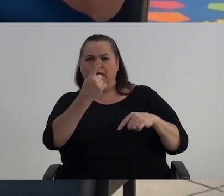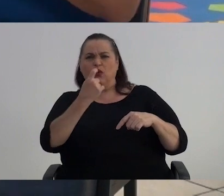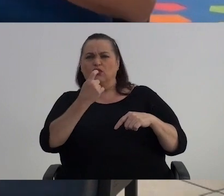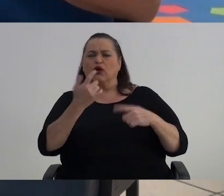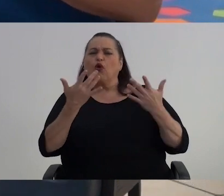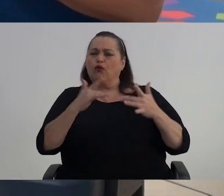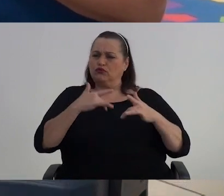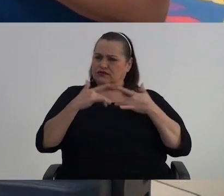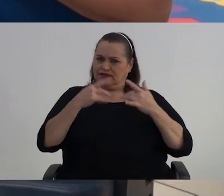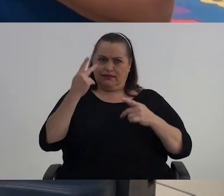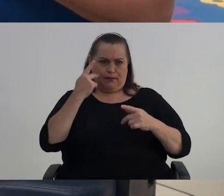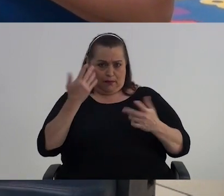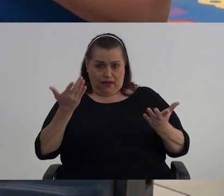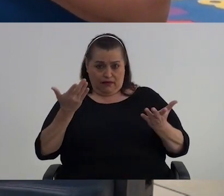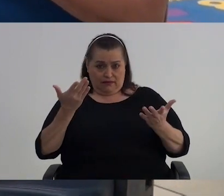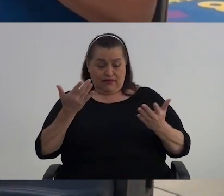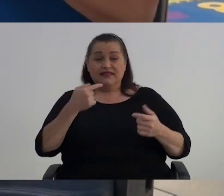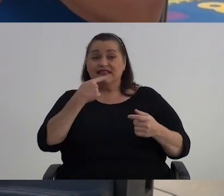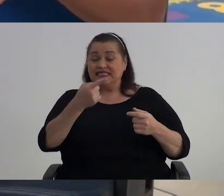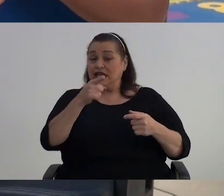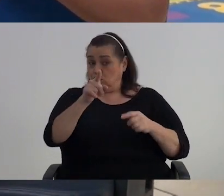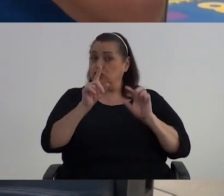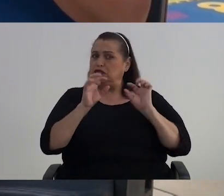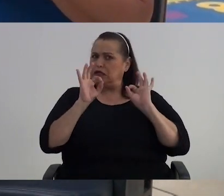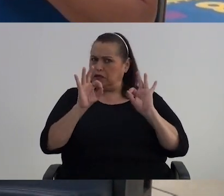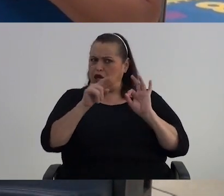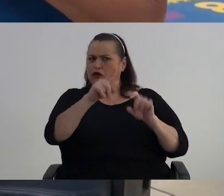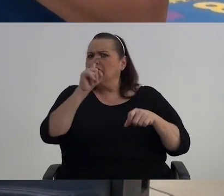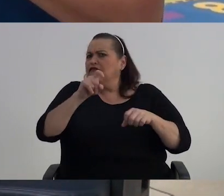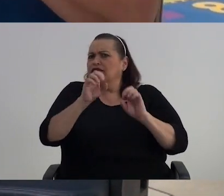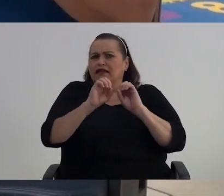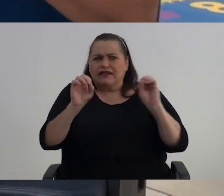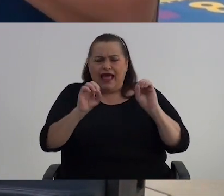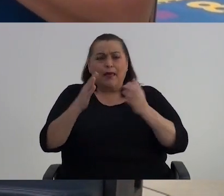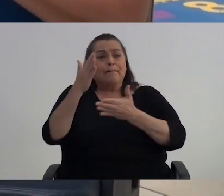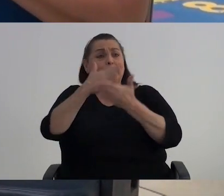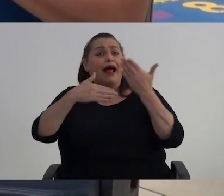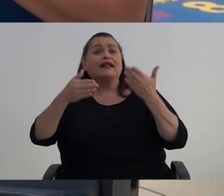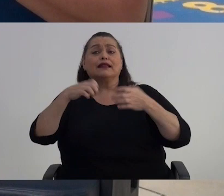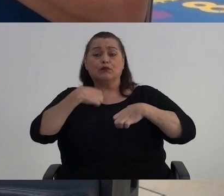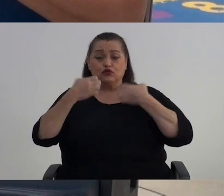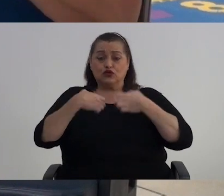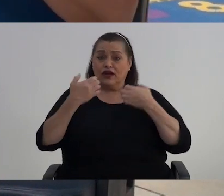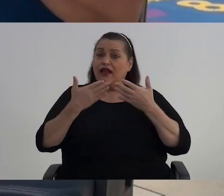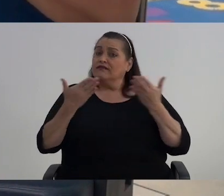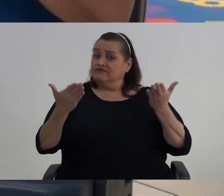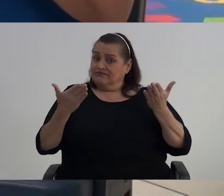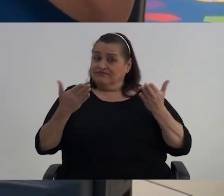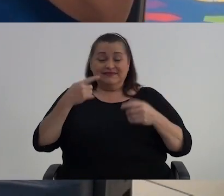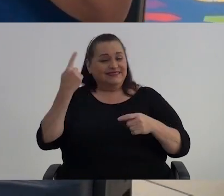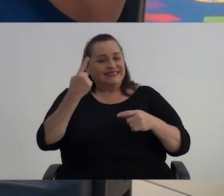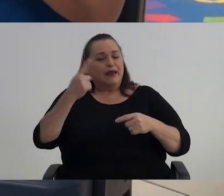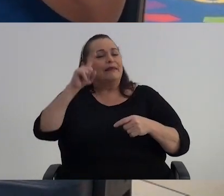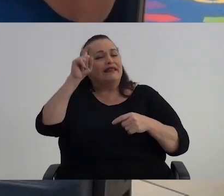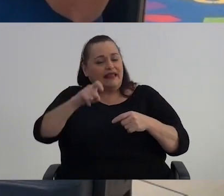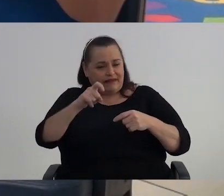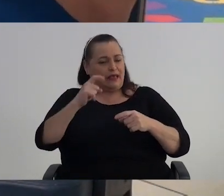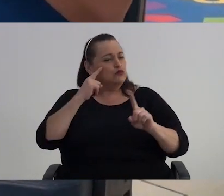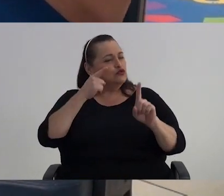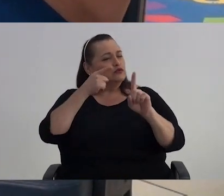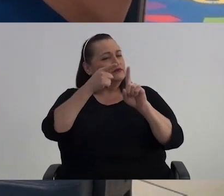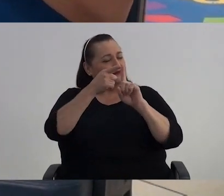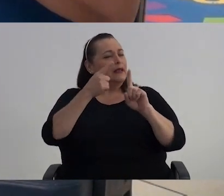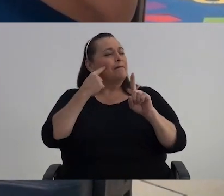¿Cómo te sentís papá? ¿Verdad? Y decimos pues es que estás bien, no te falta nada Y la parte emocional ¿Verdad? Entonces siempre tenemos que buscar